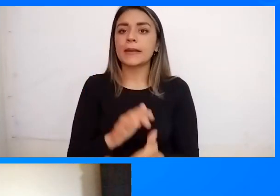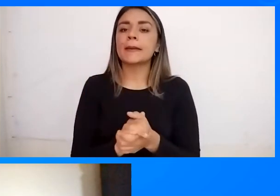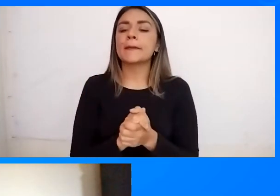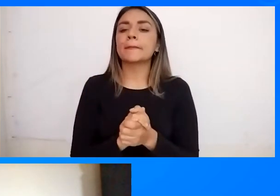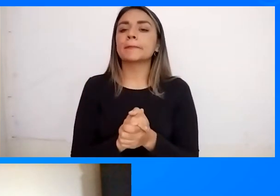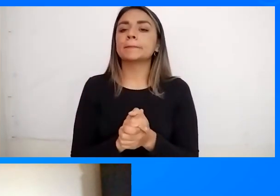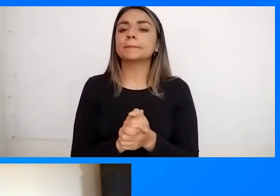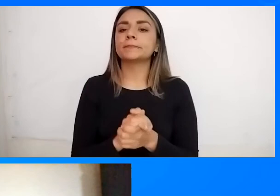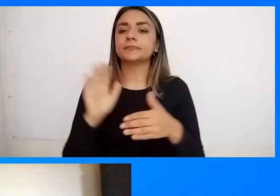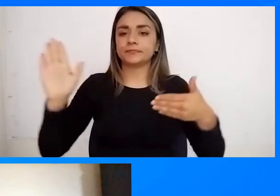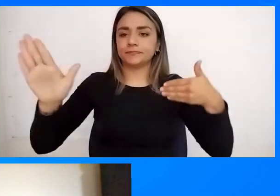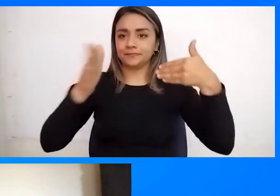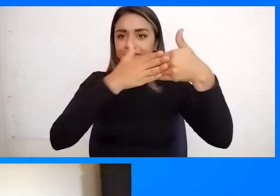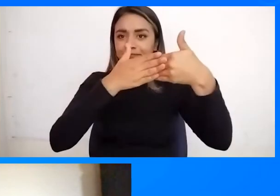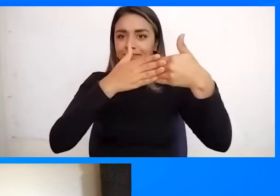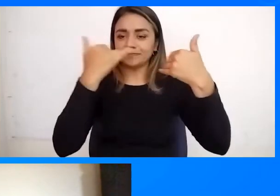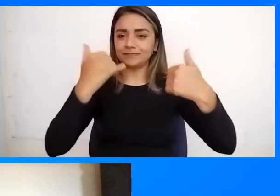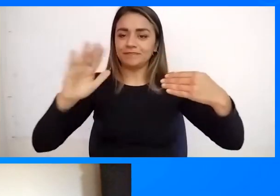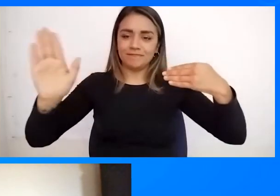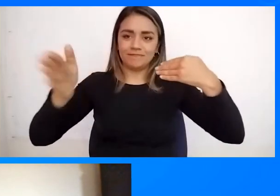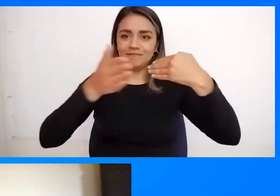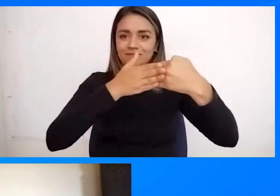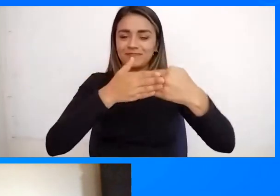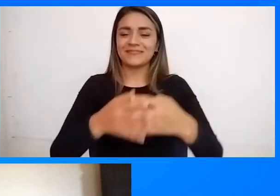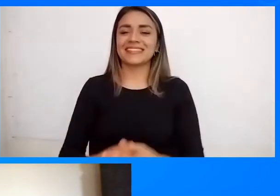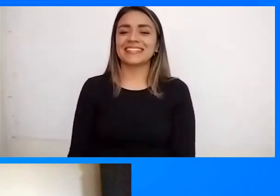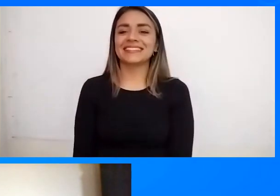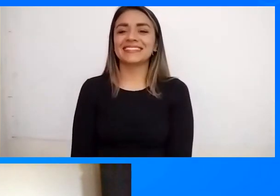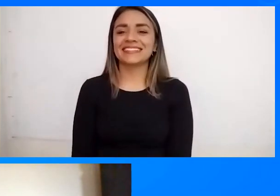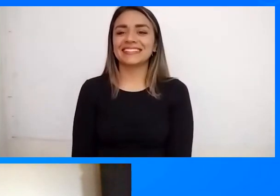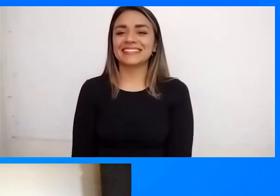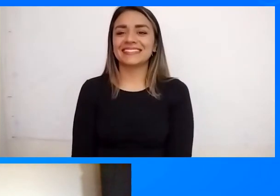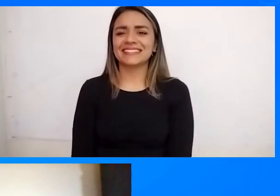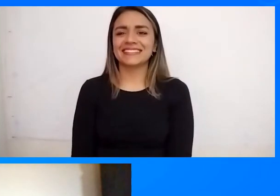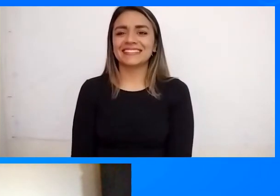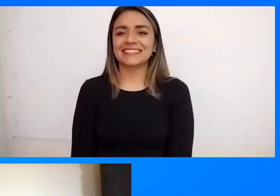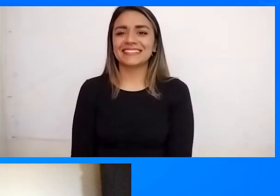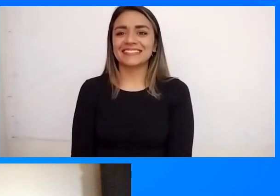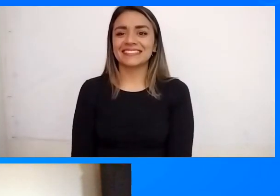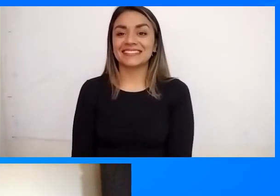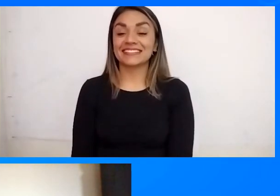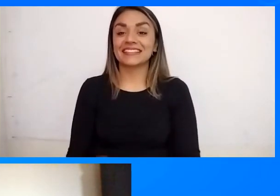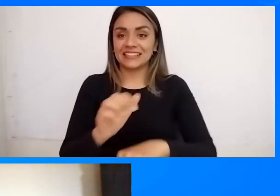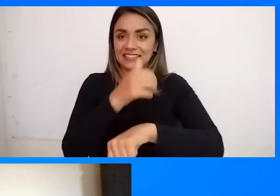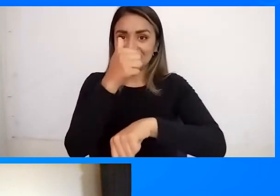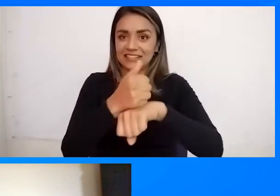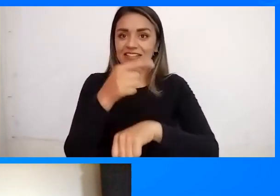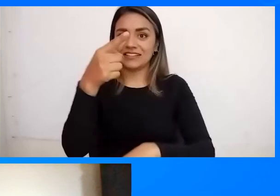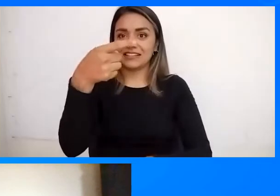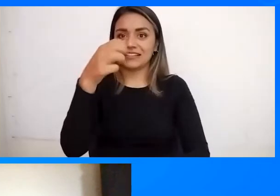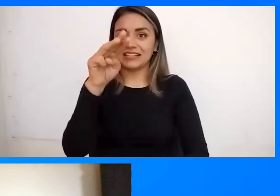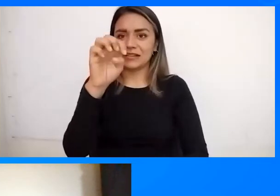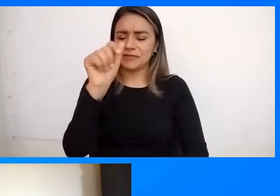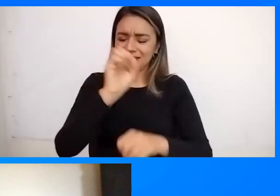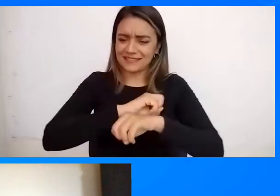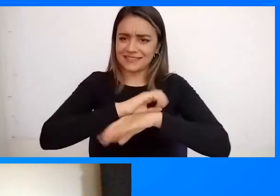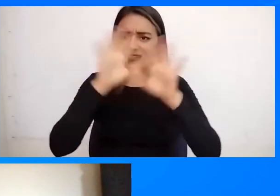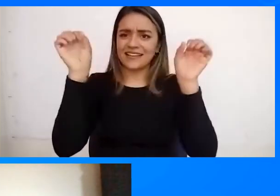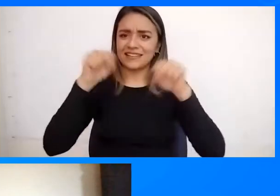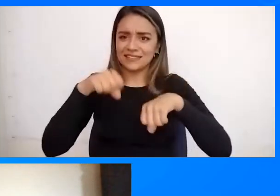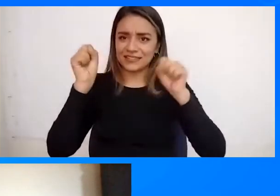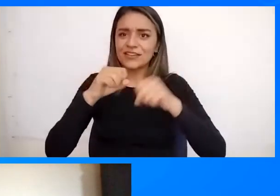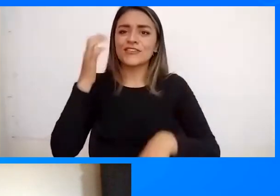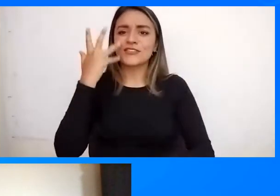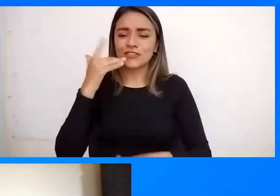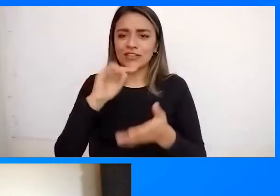Cierres Cierres Esta Hurra No Doctor Germán Claro que sí Claro que sí Aviario